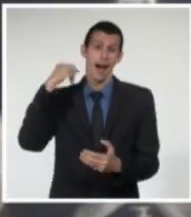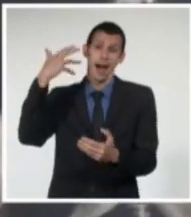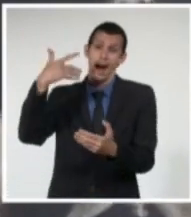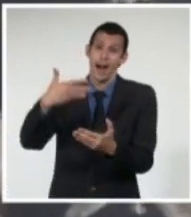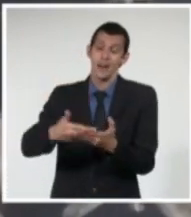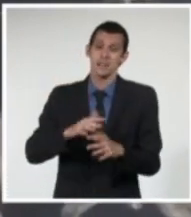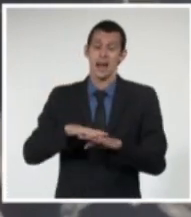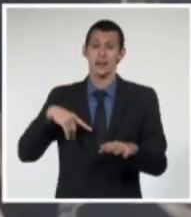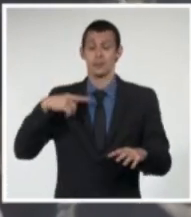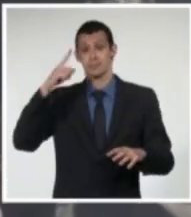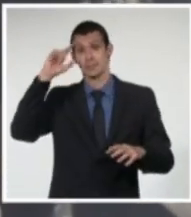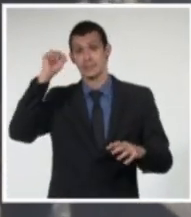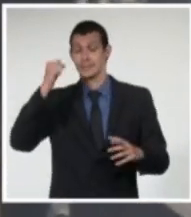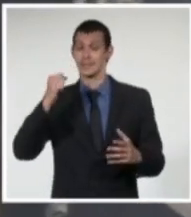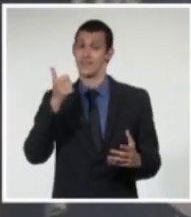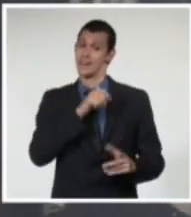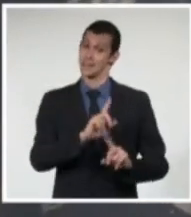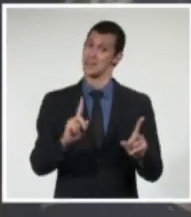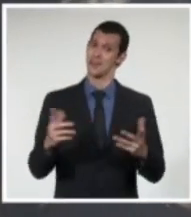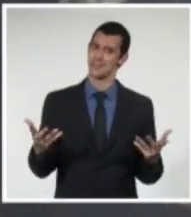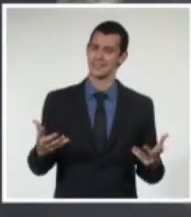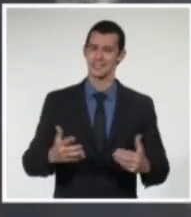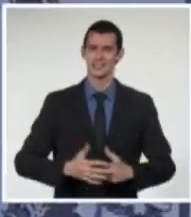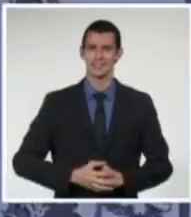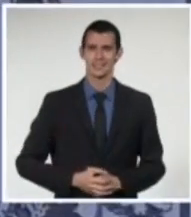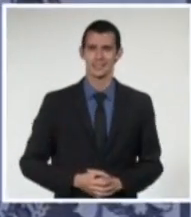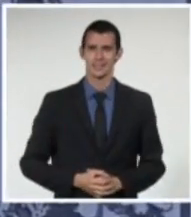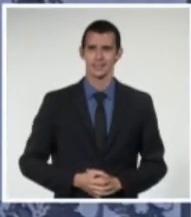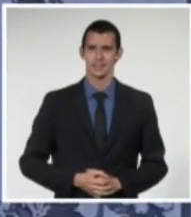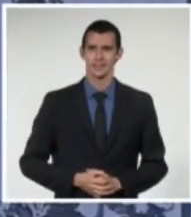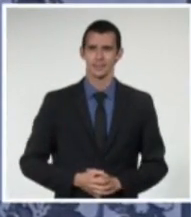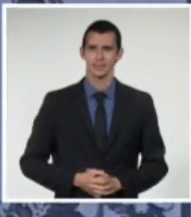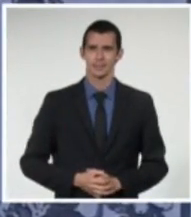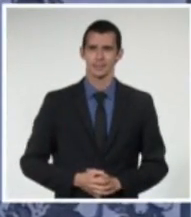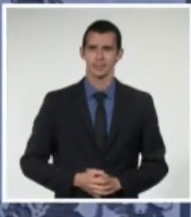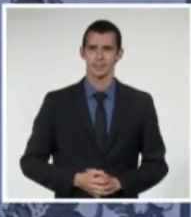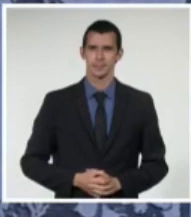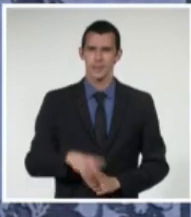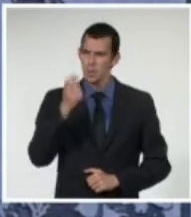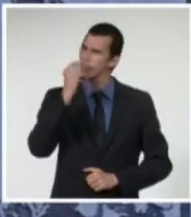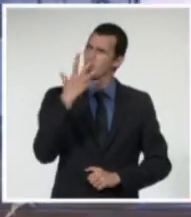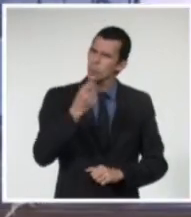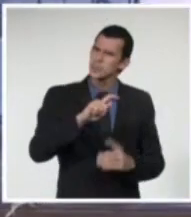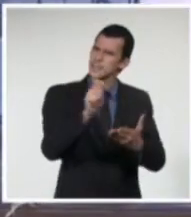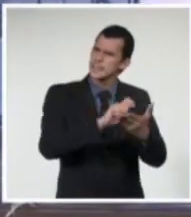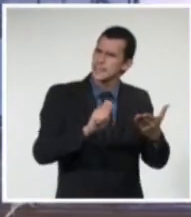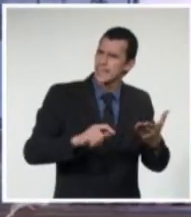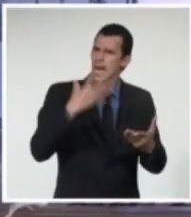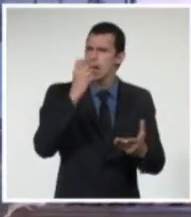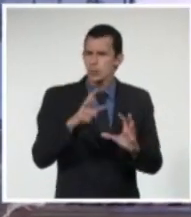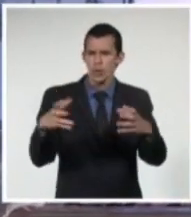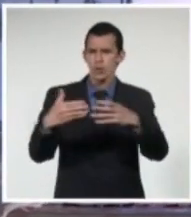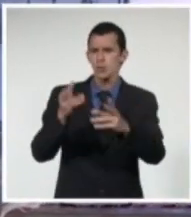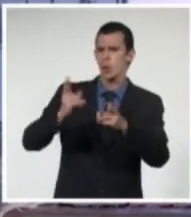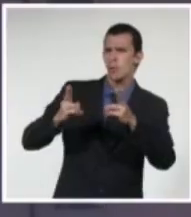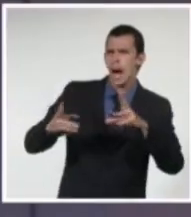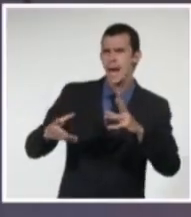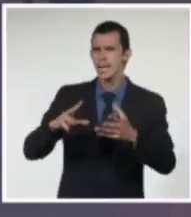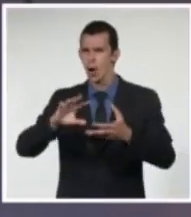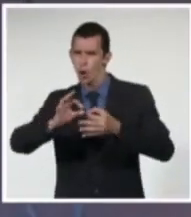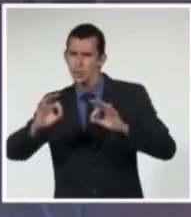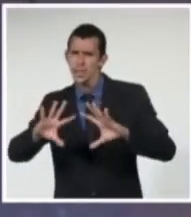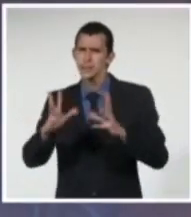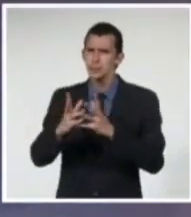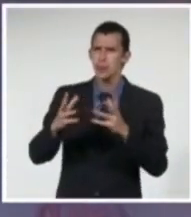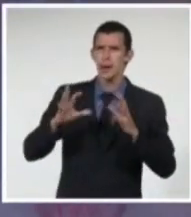poco conocida su afición por escribir poemas y piezas teatrales, y su gusto por la dirección escénica. Incluso, en ocasiones